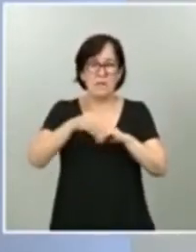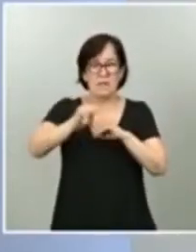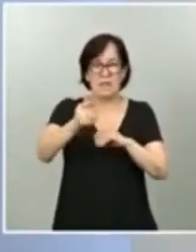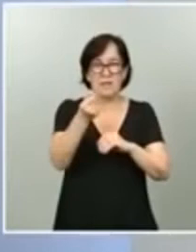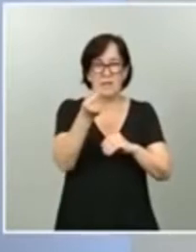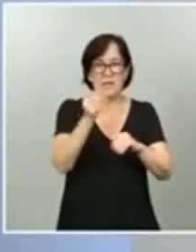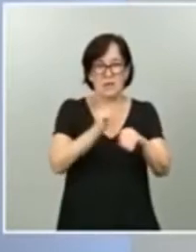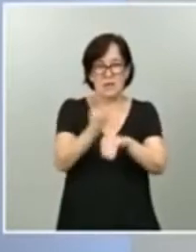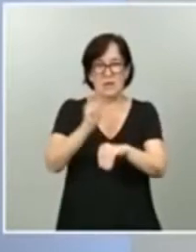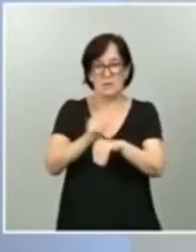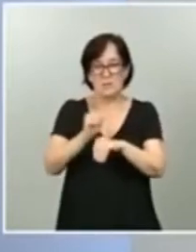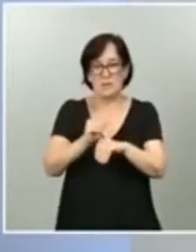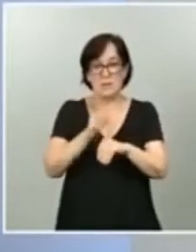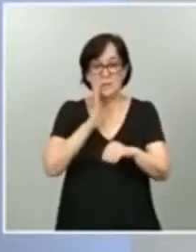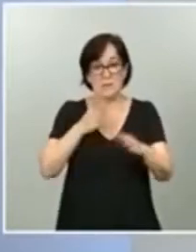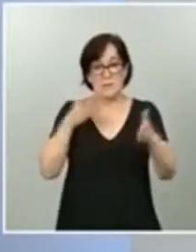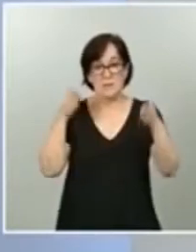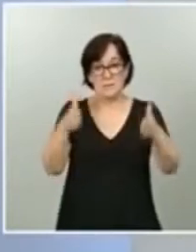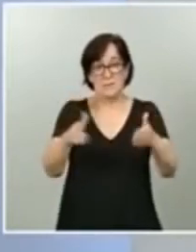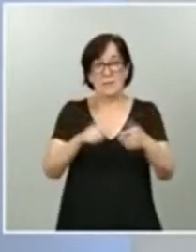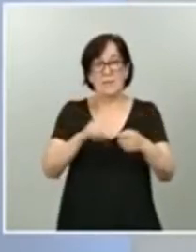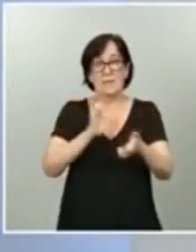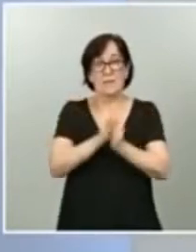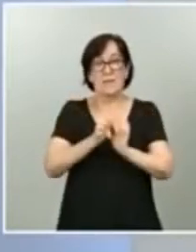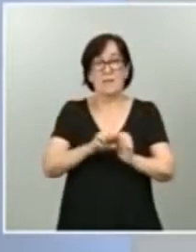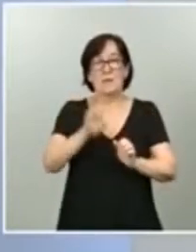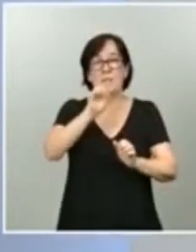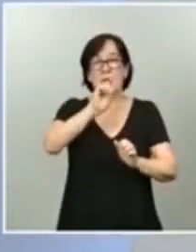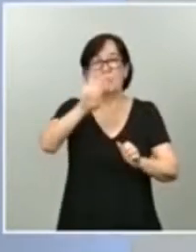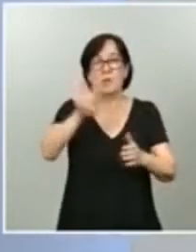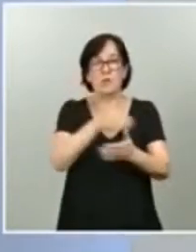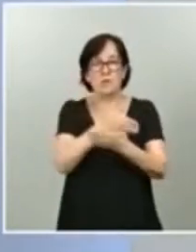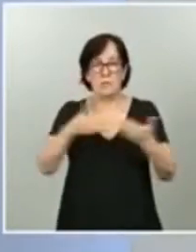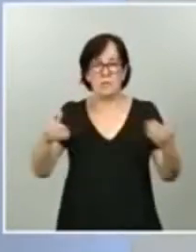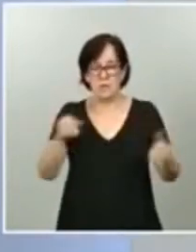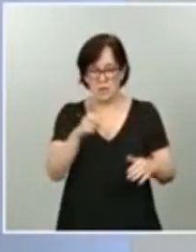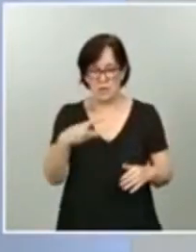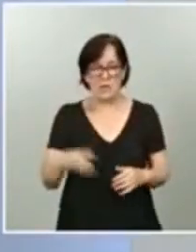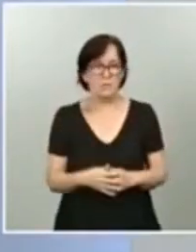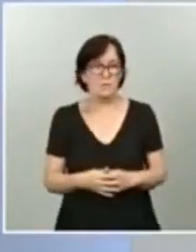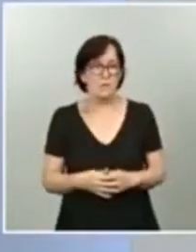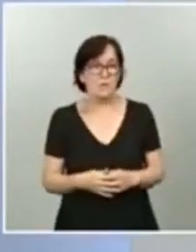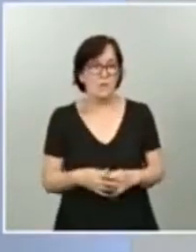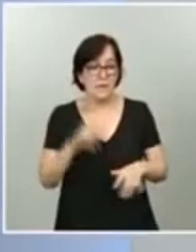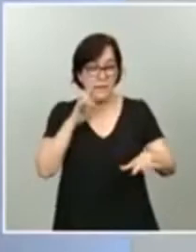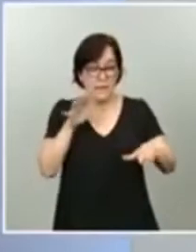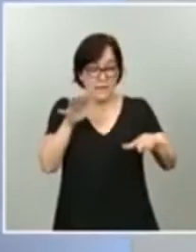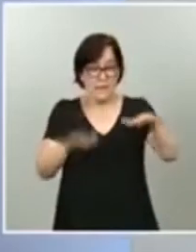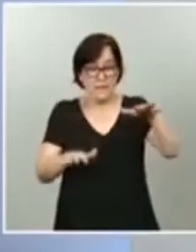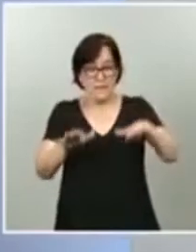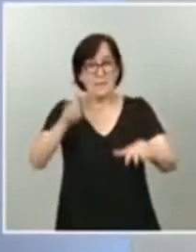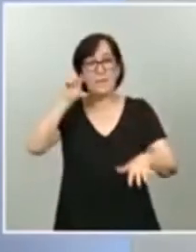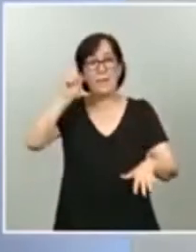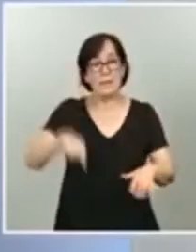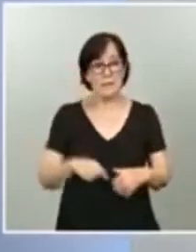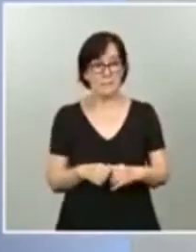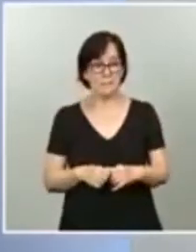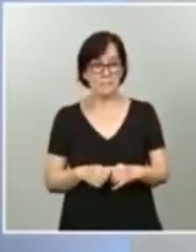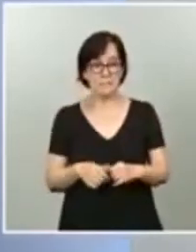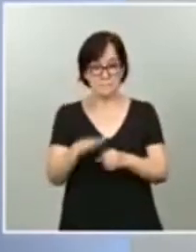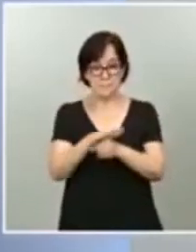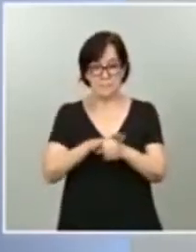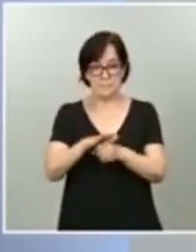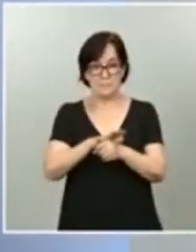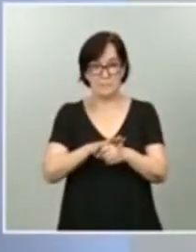destinan a esta línea de reequilibrio son unos 14 millones de euros. Este reequilibrio también se plantea en el ámbito concesional